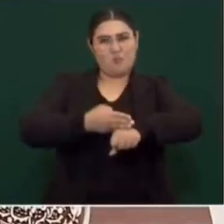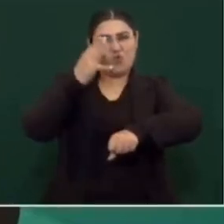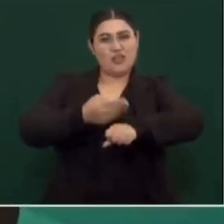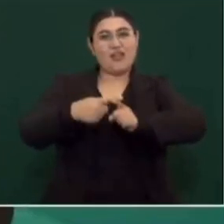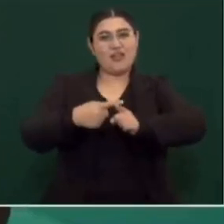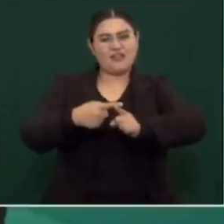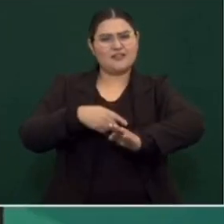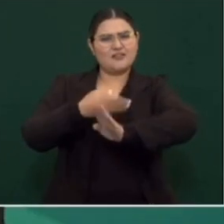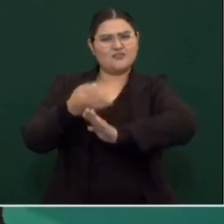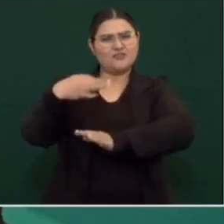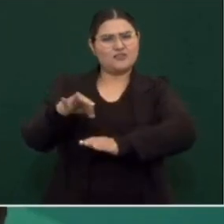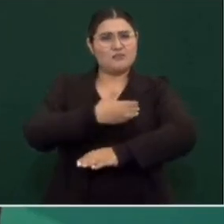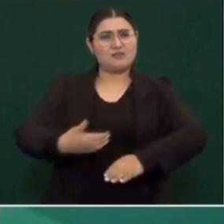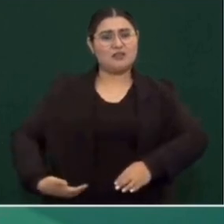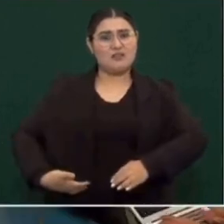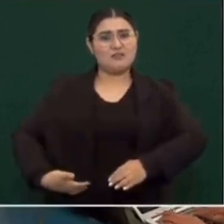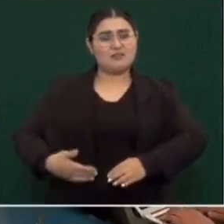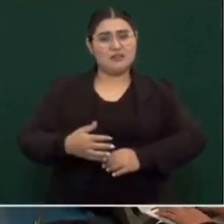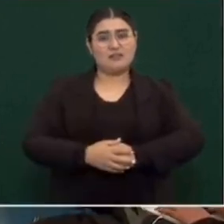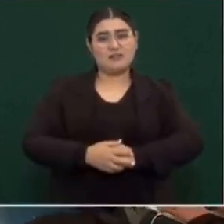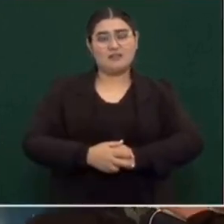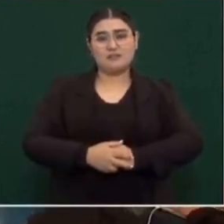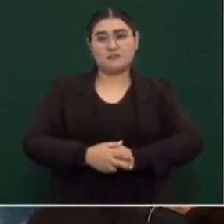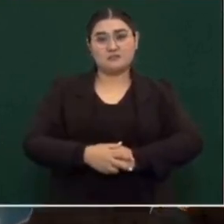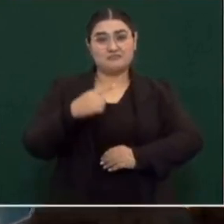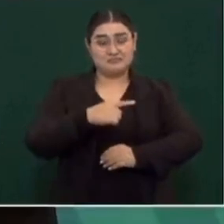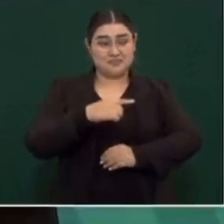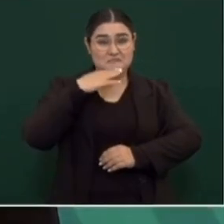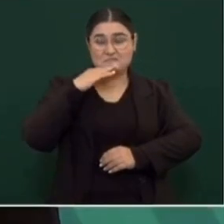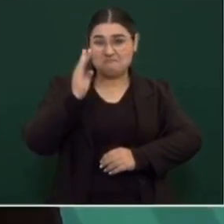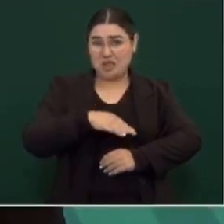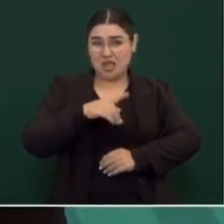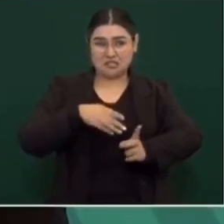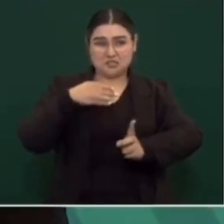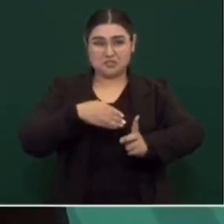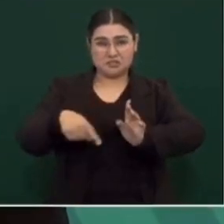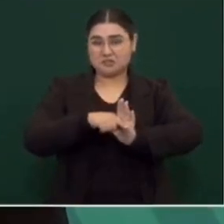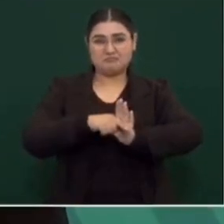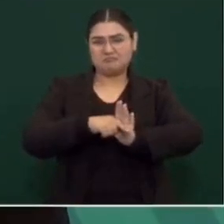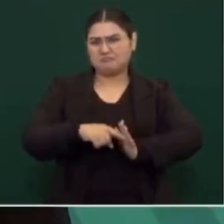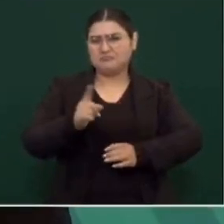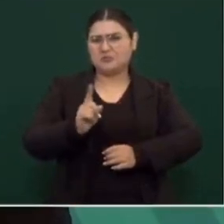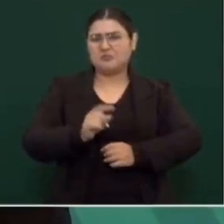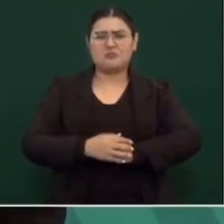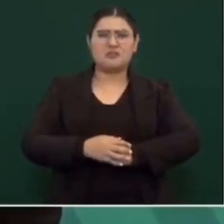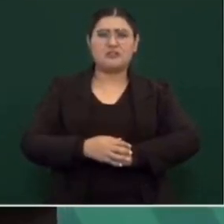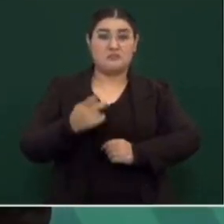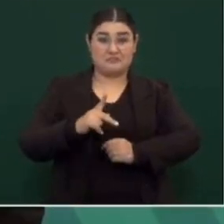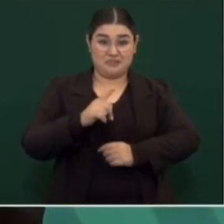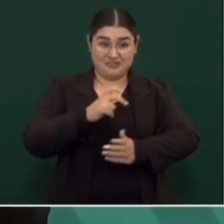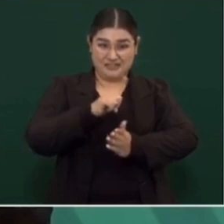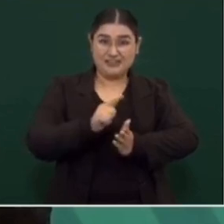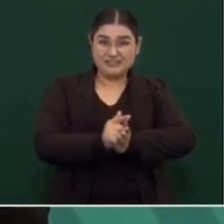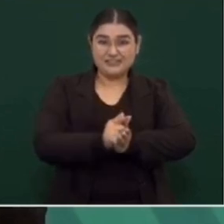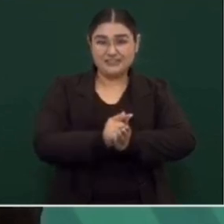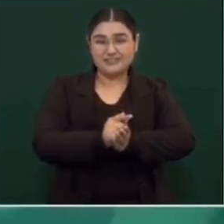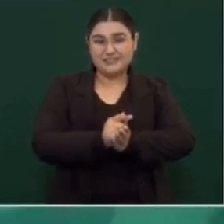los que insulten al presidente y lo hizo sin malas intenciones, pero esa ley,